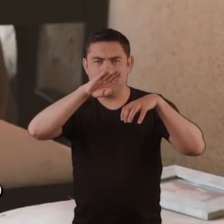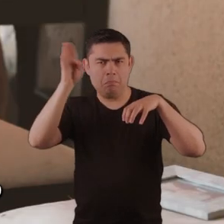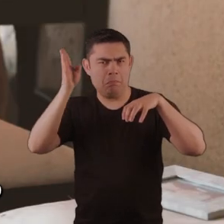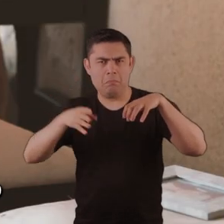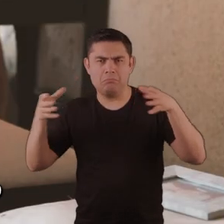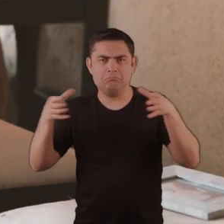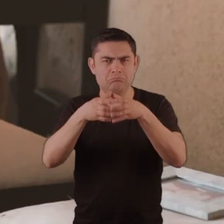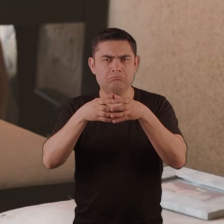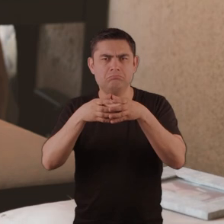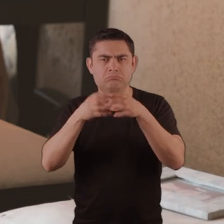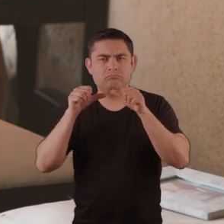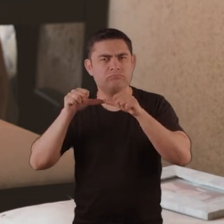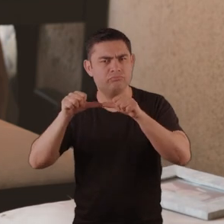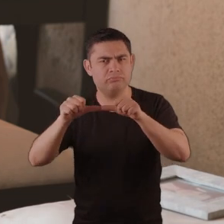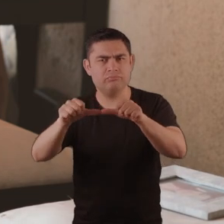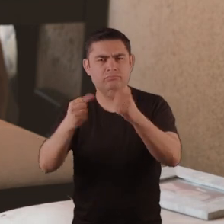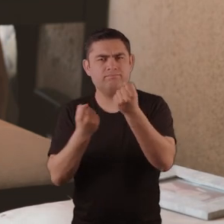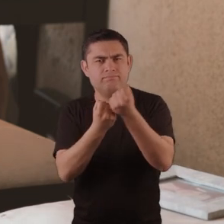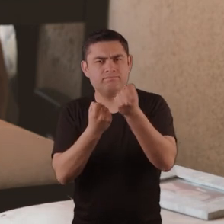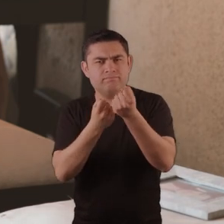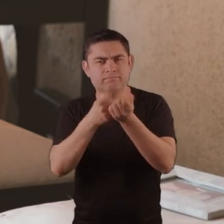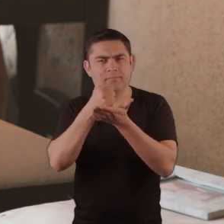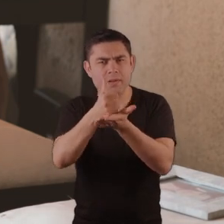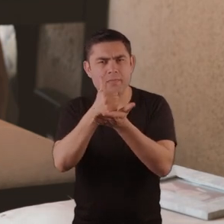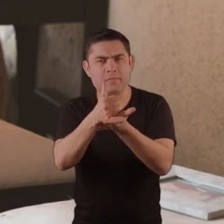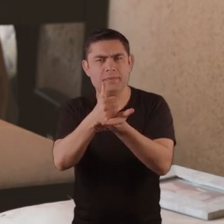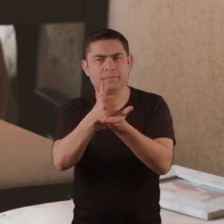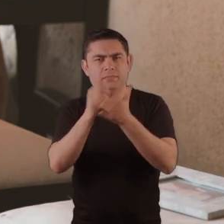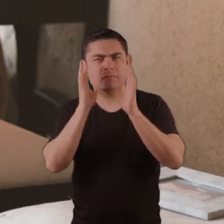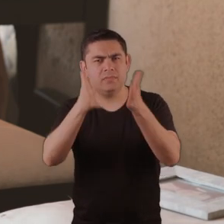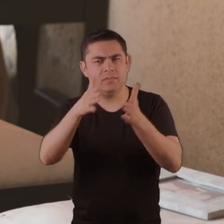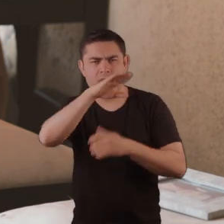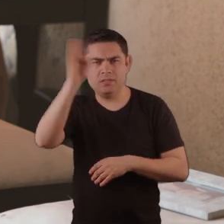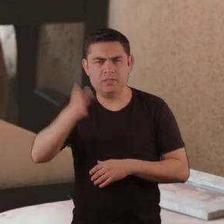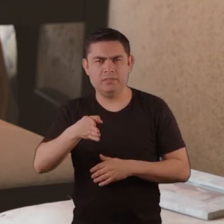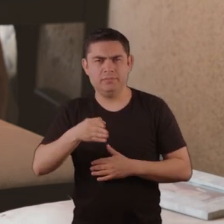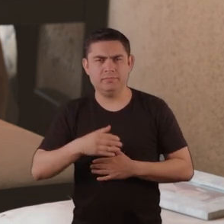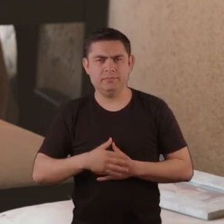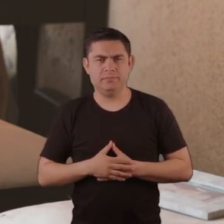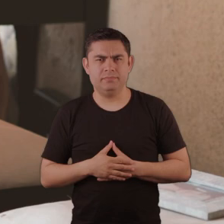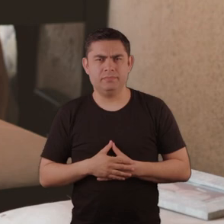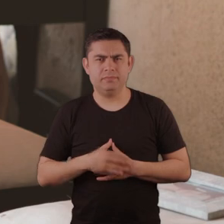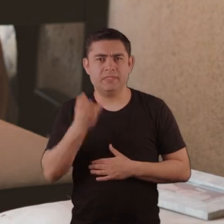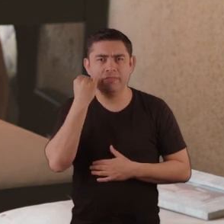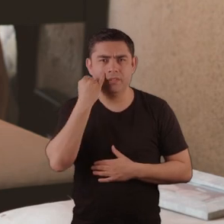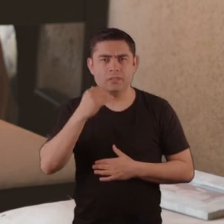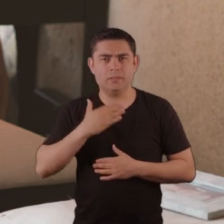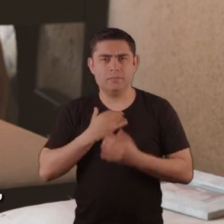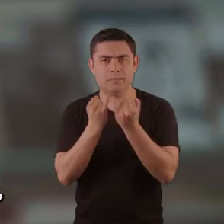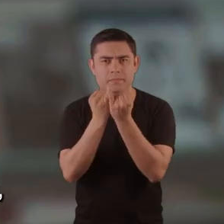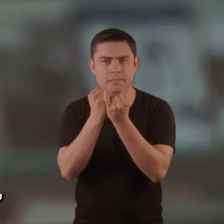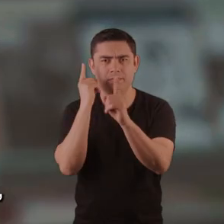encuentran su desaparecido y siguen buscando, te ayudan, sea, y son las familias más entregadas las que ya encontraron a su desaparecido y siguen